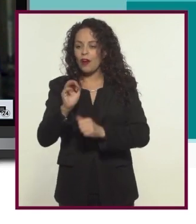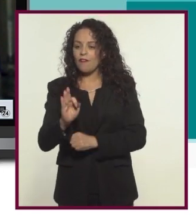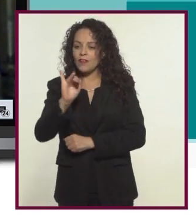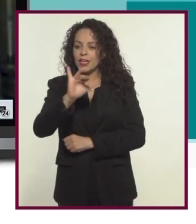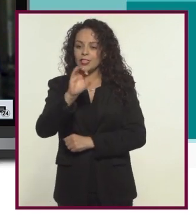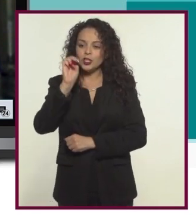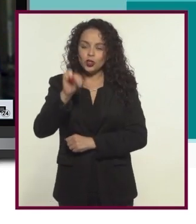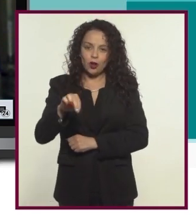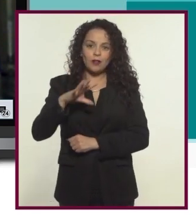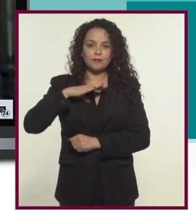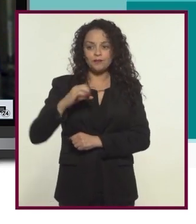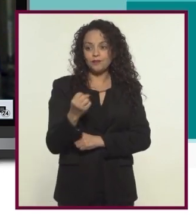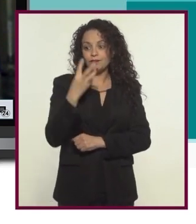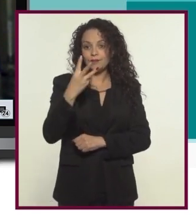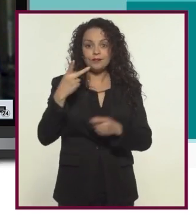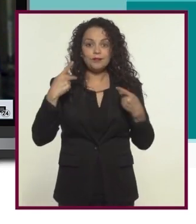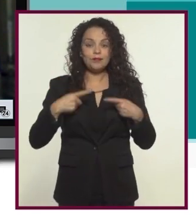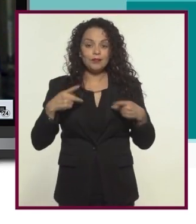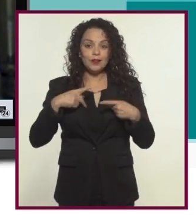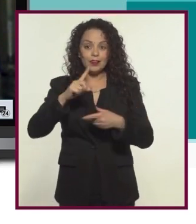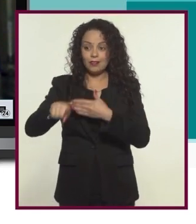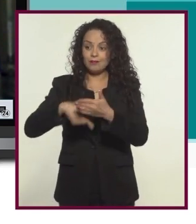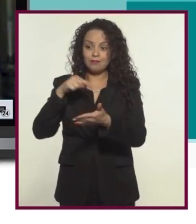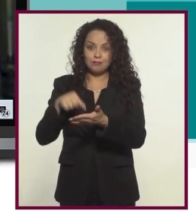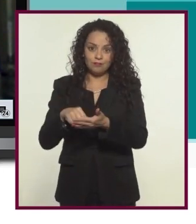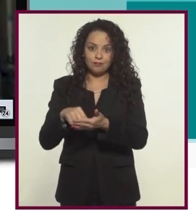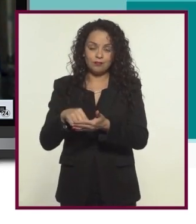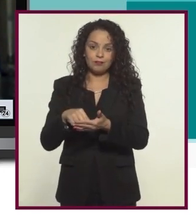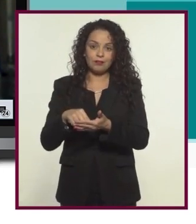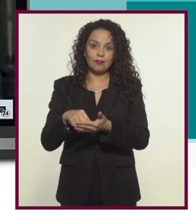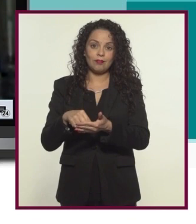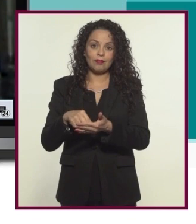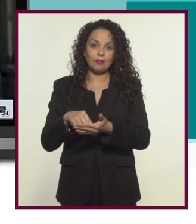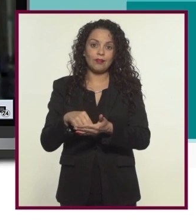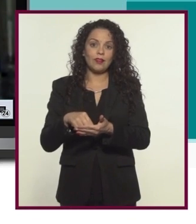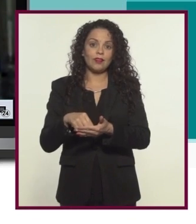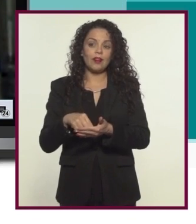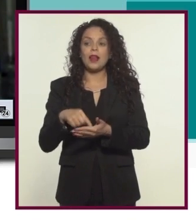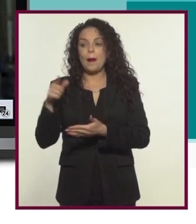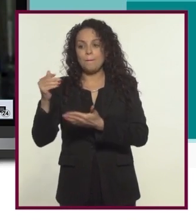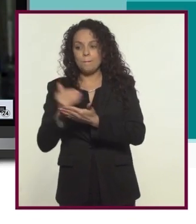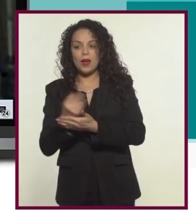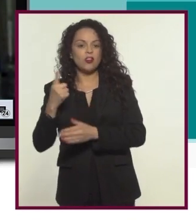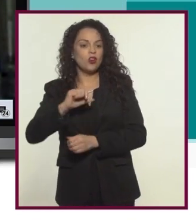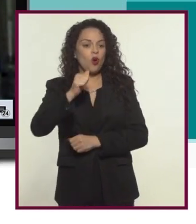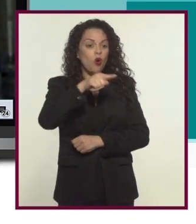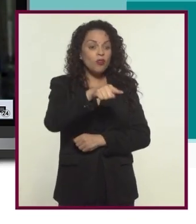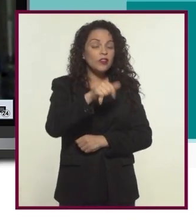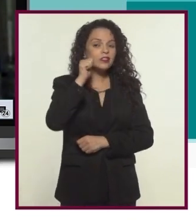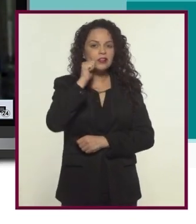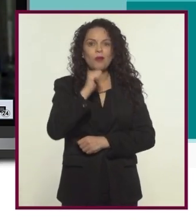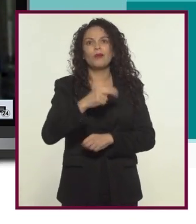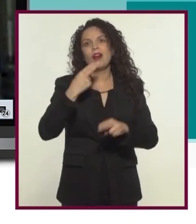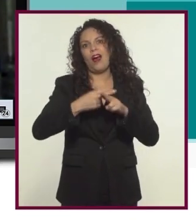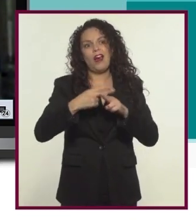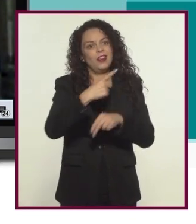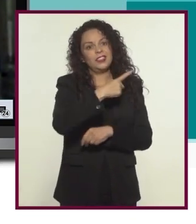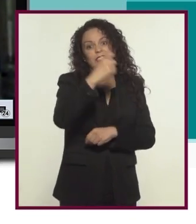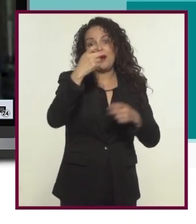ficción y tener como tres personas en el set en lugar de cien y toda